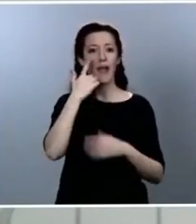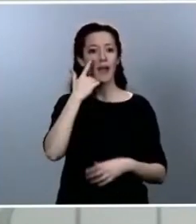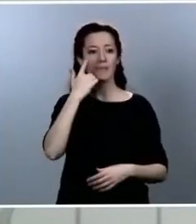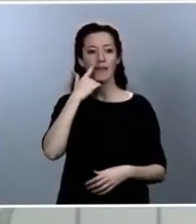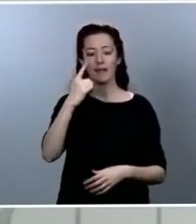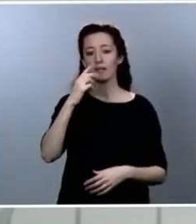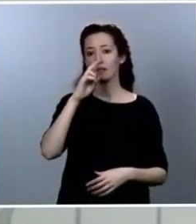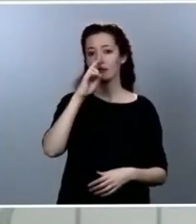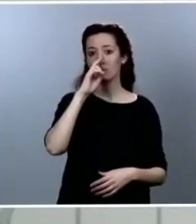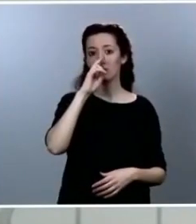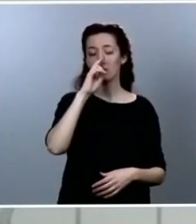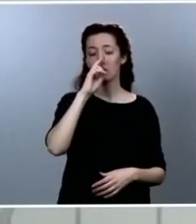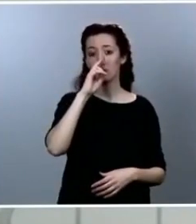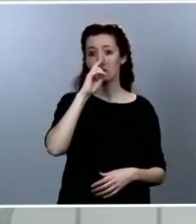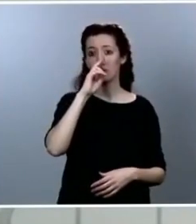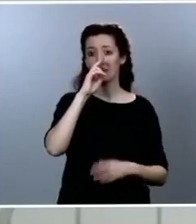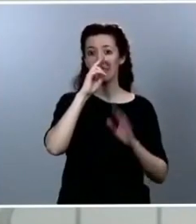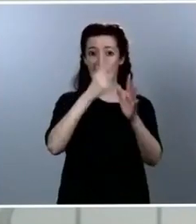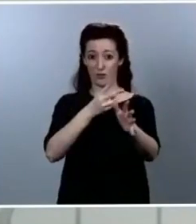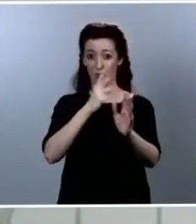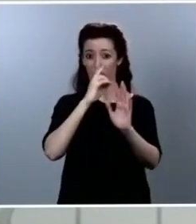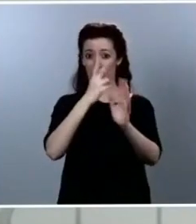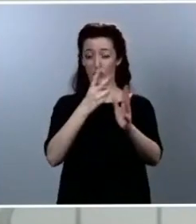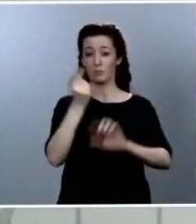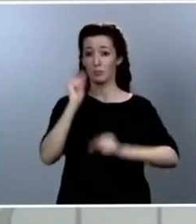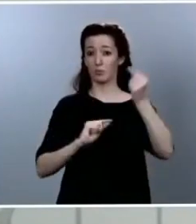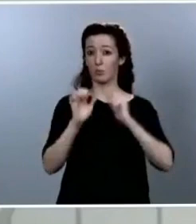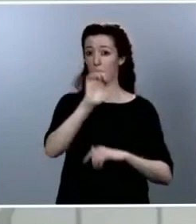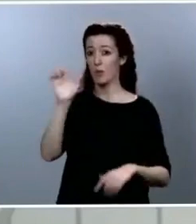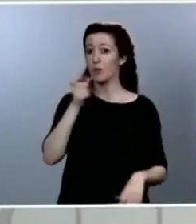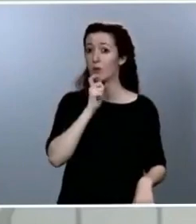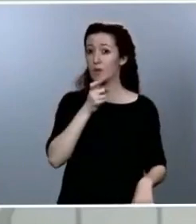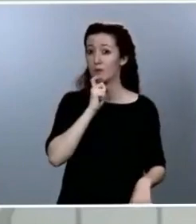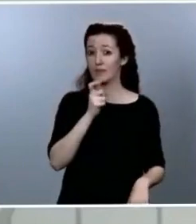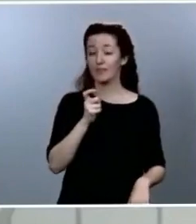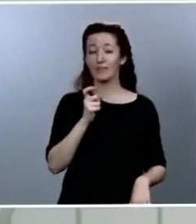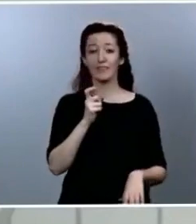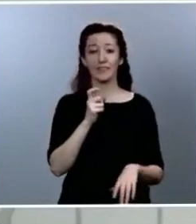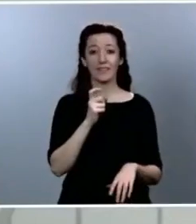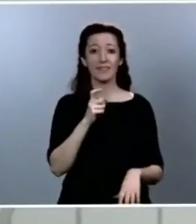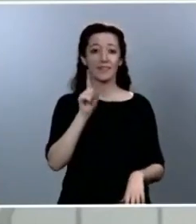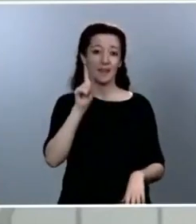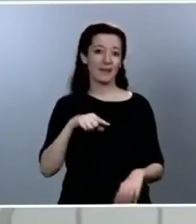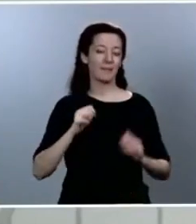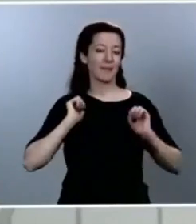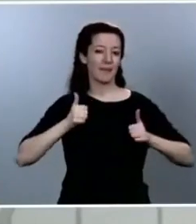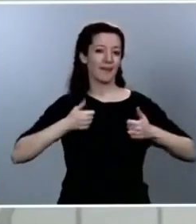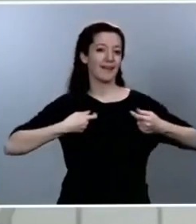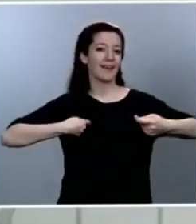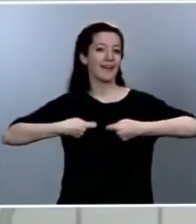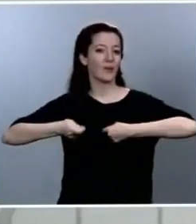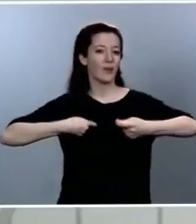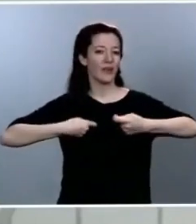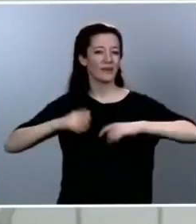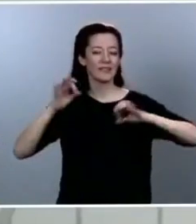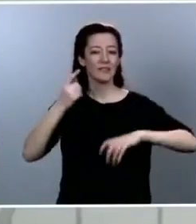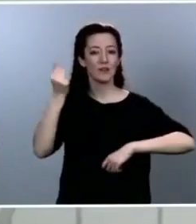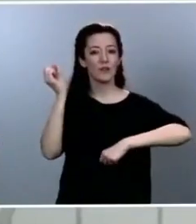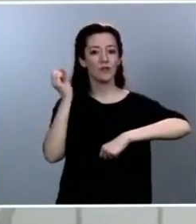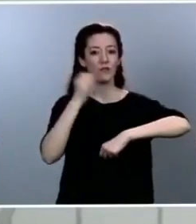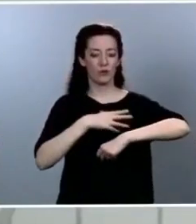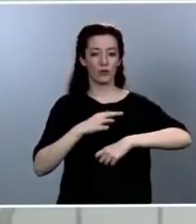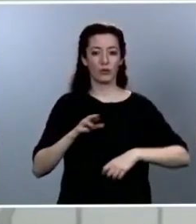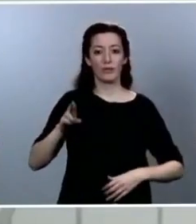europeo para los próximos siete años. Y lo más importante, iniciamos la negociación de un gran fondo de recuperación y de